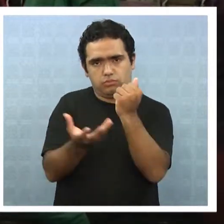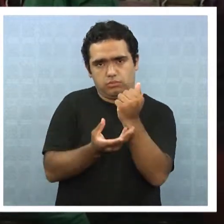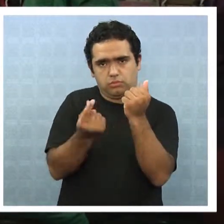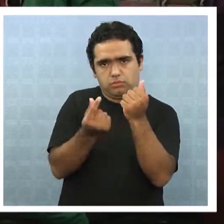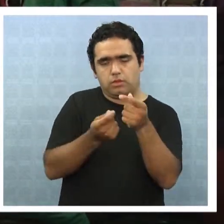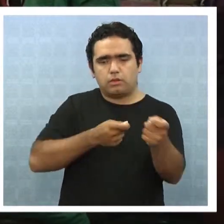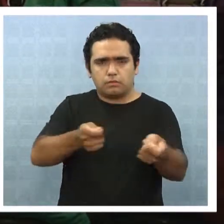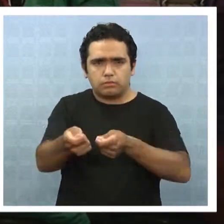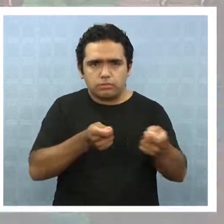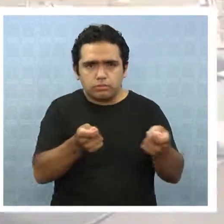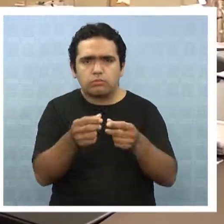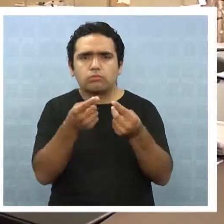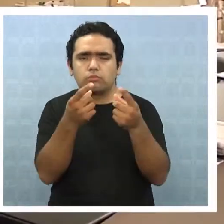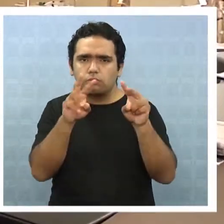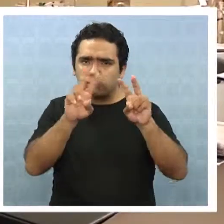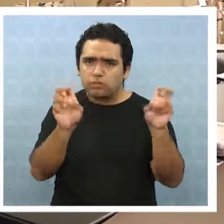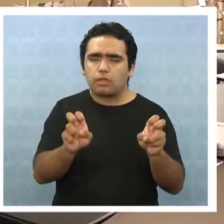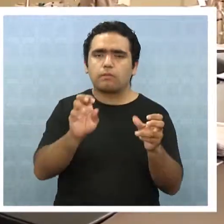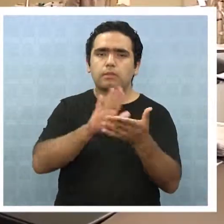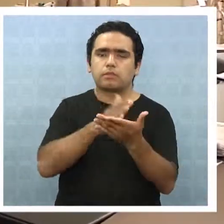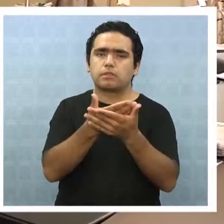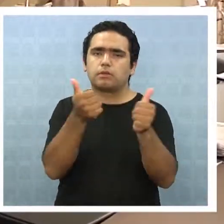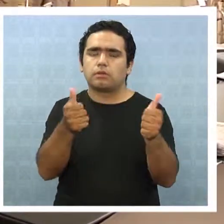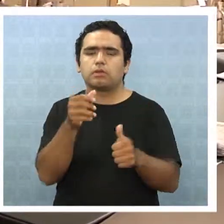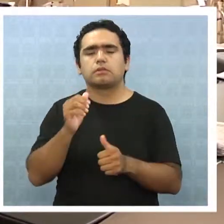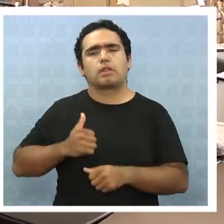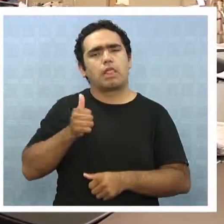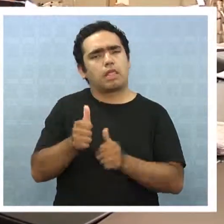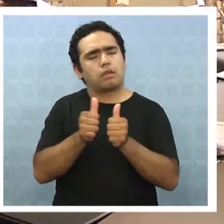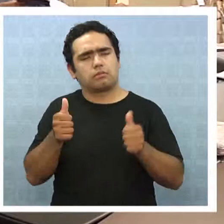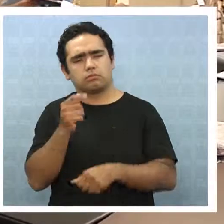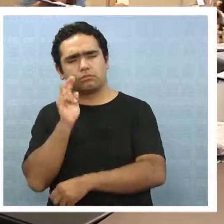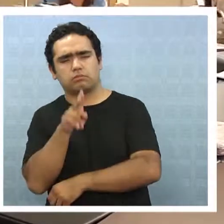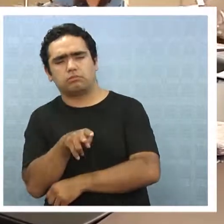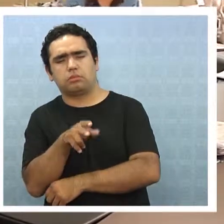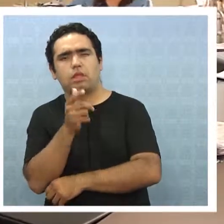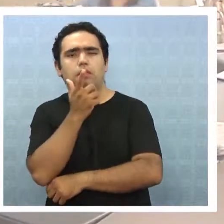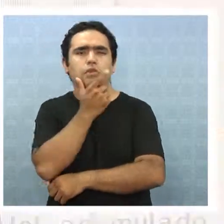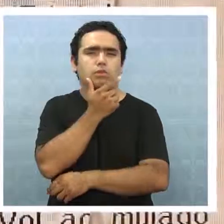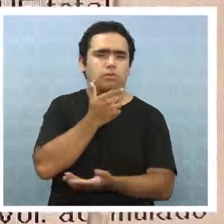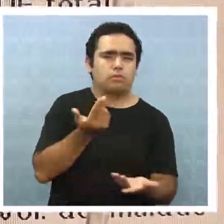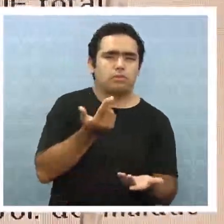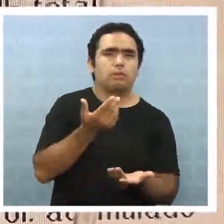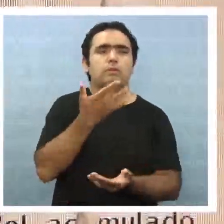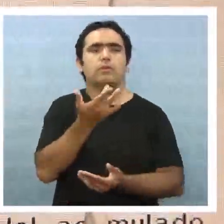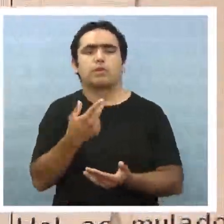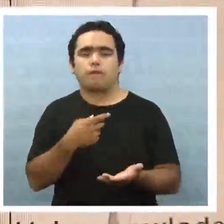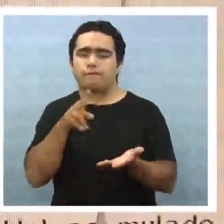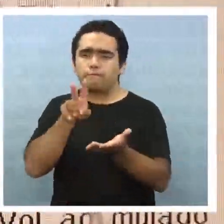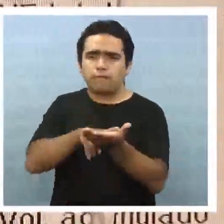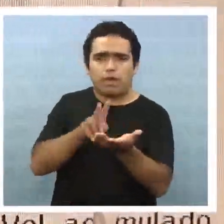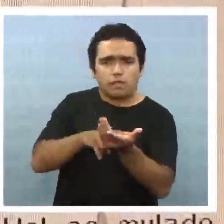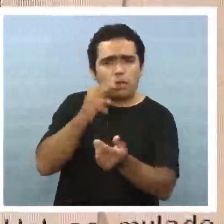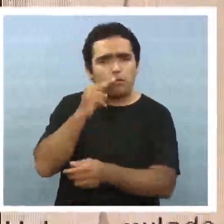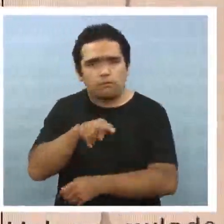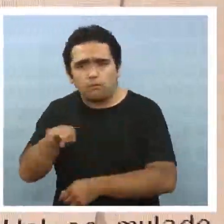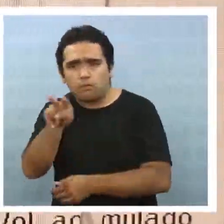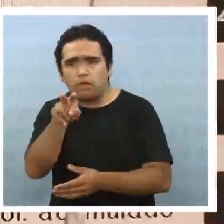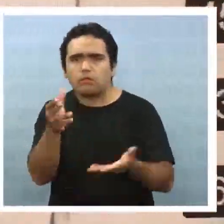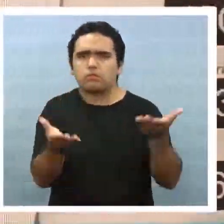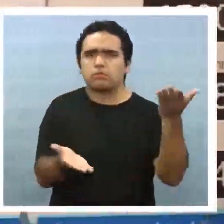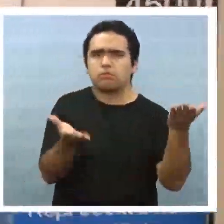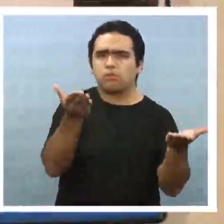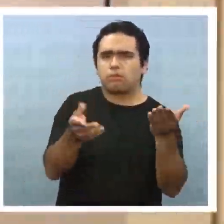inversiones en el área de salud. Sin embargo, estas son cuestionadas por los dirigentes quienes señalan que la realidad no se ajusta a la información